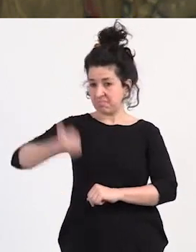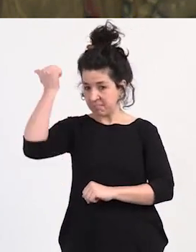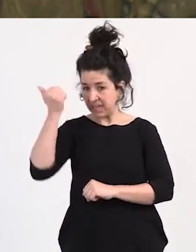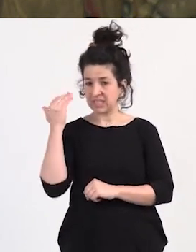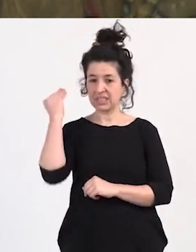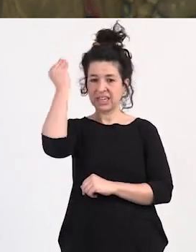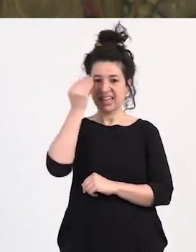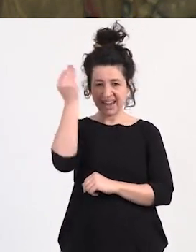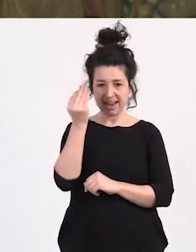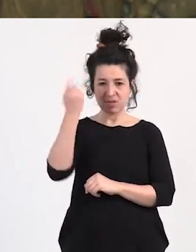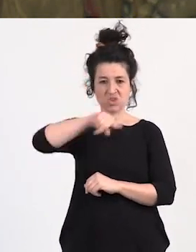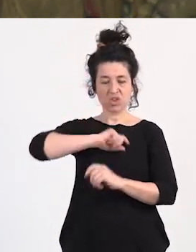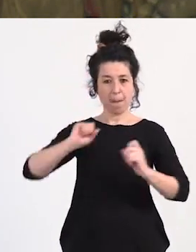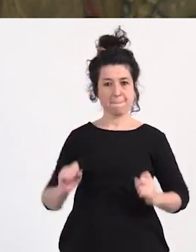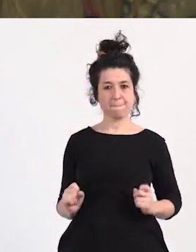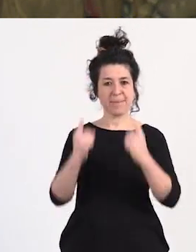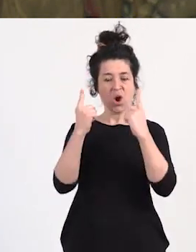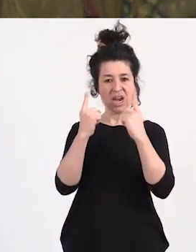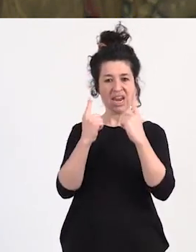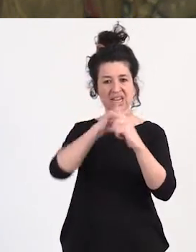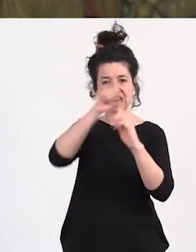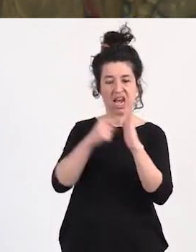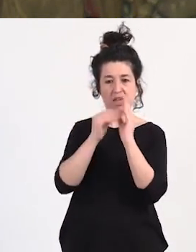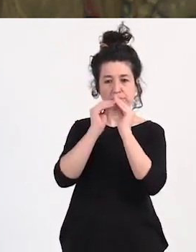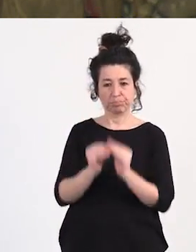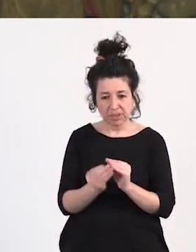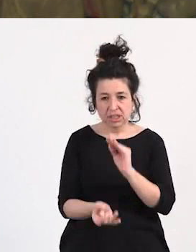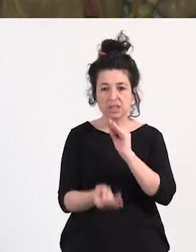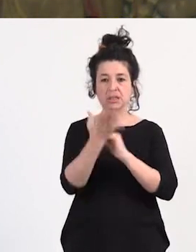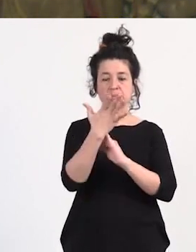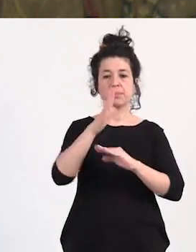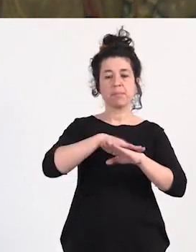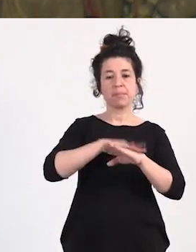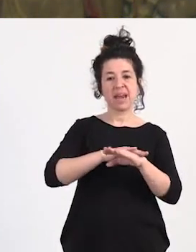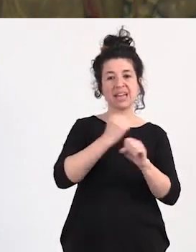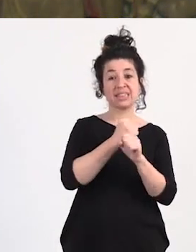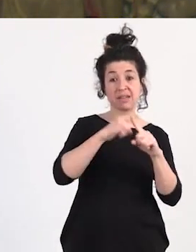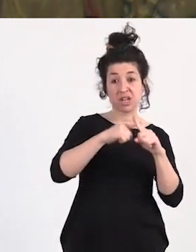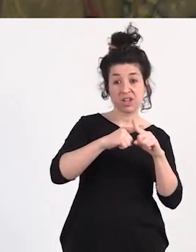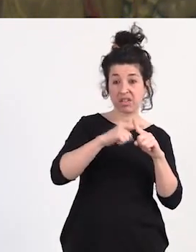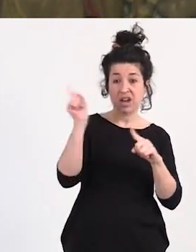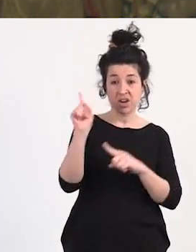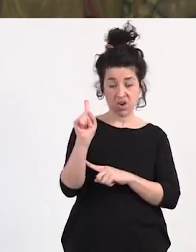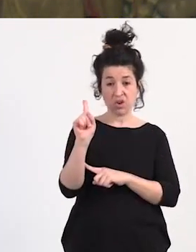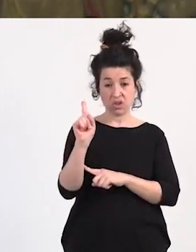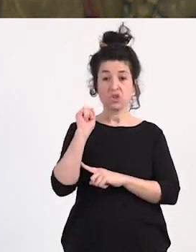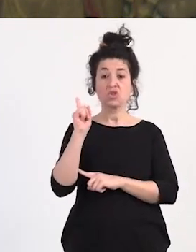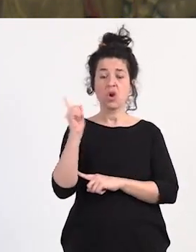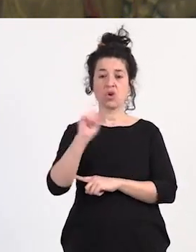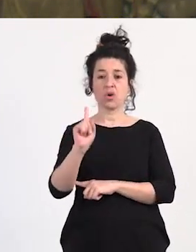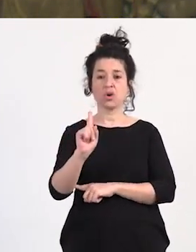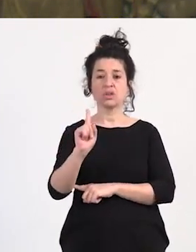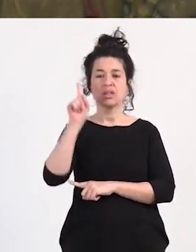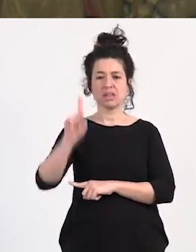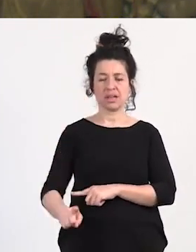ley que transforme el imaginario laboral no solamente para la trabajadora sexual sino que cuestione al mismo Estado español lo que significa el